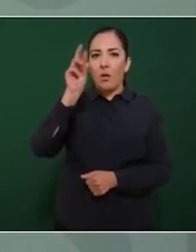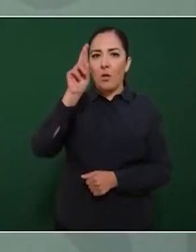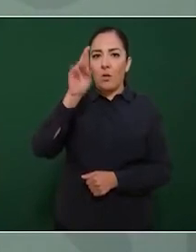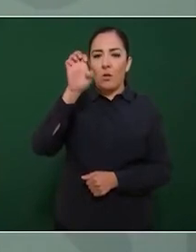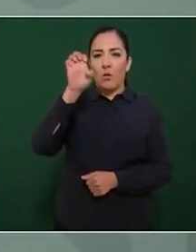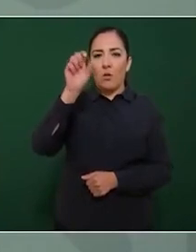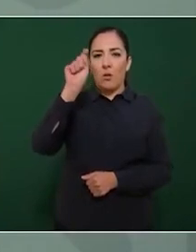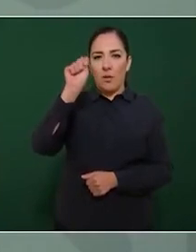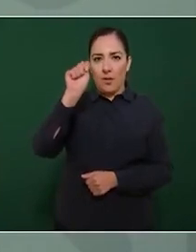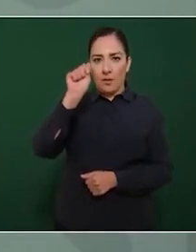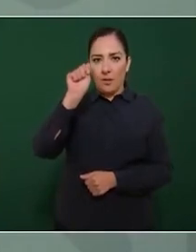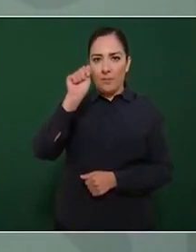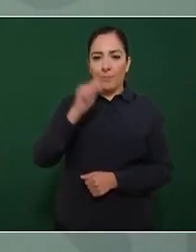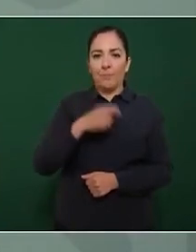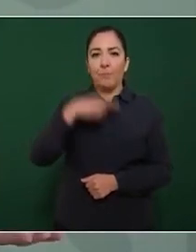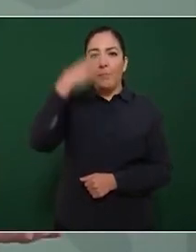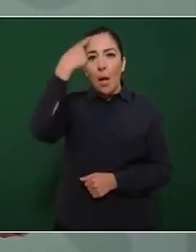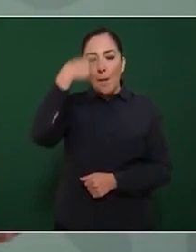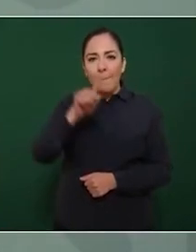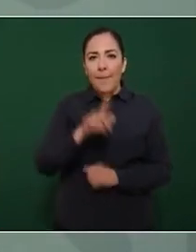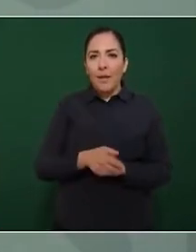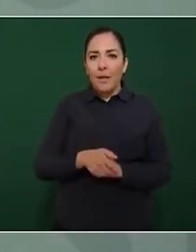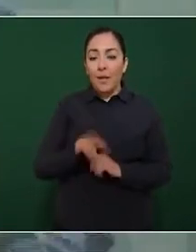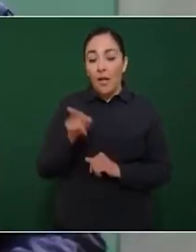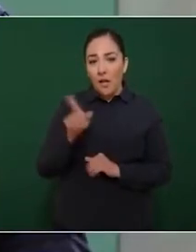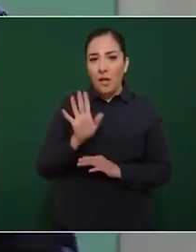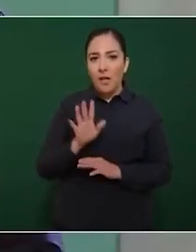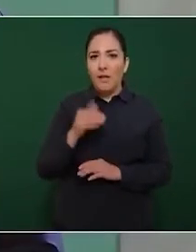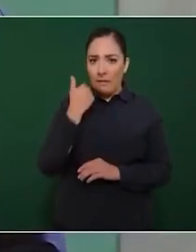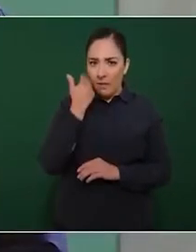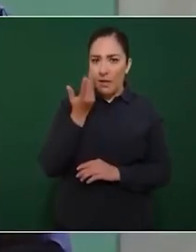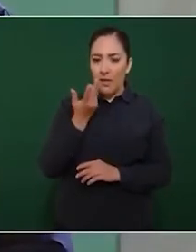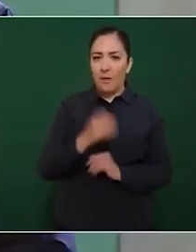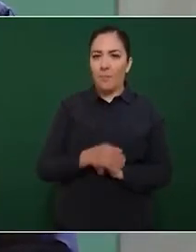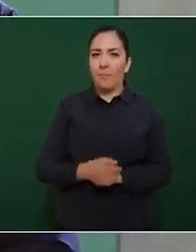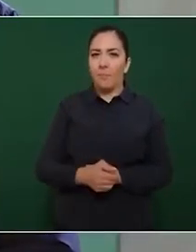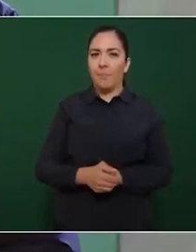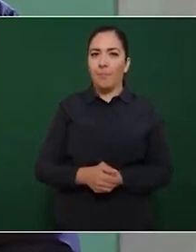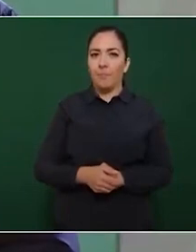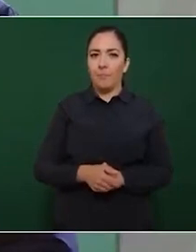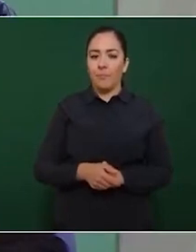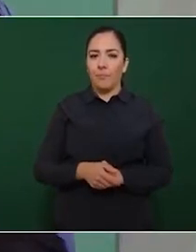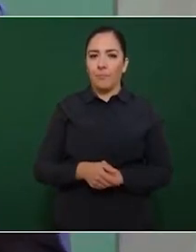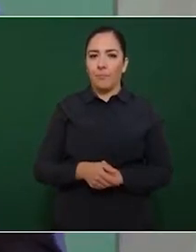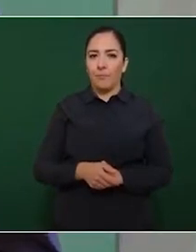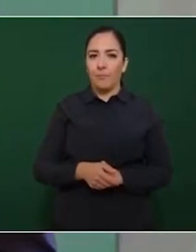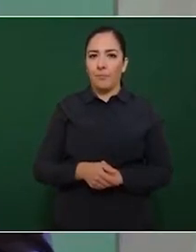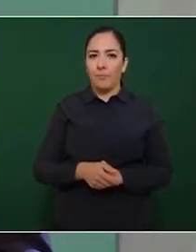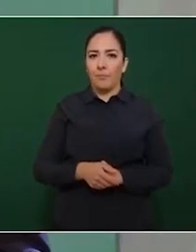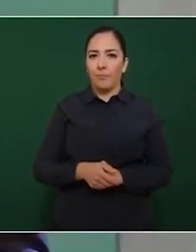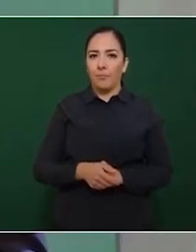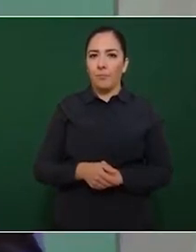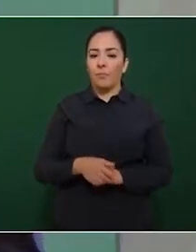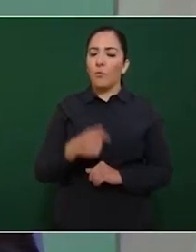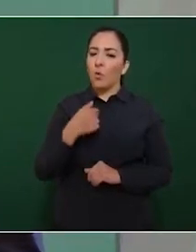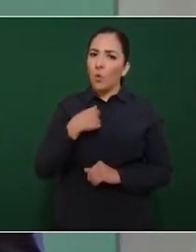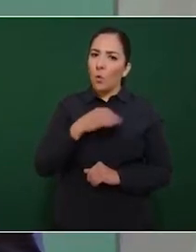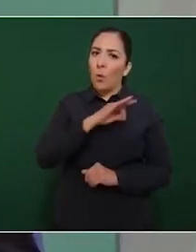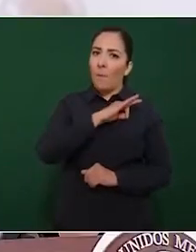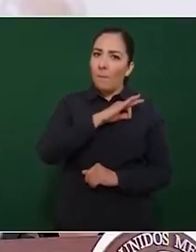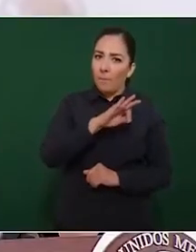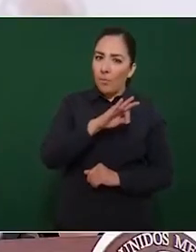para que si no tiene inconveniente me permita dar a conocer